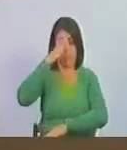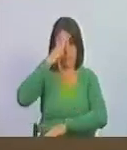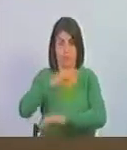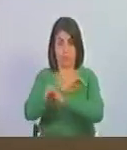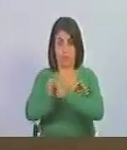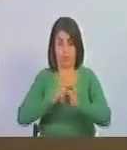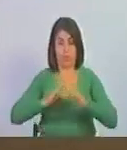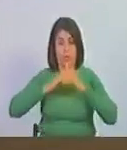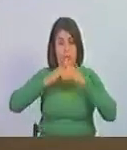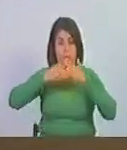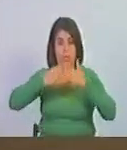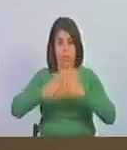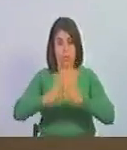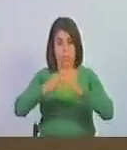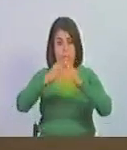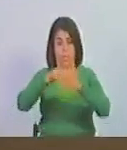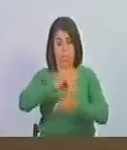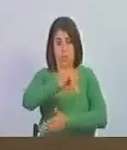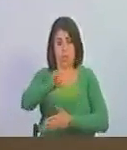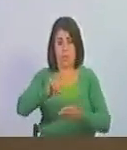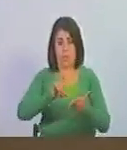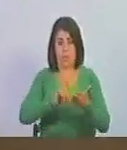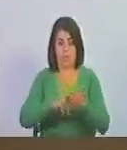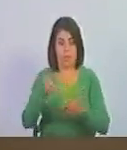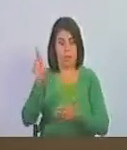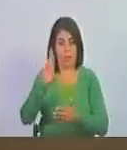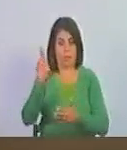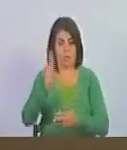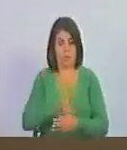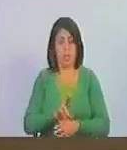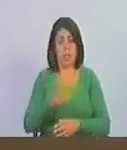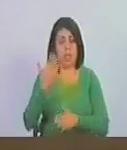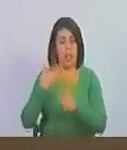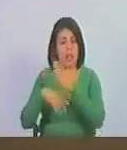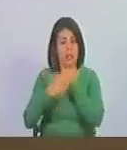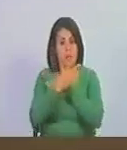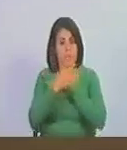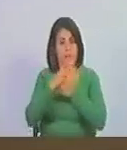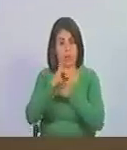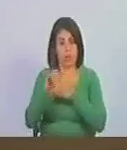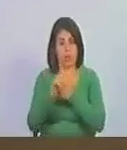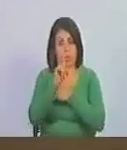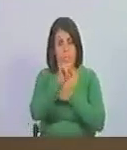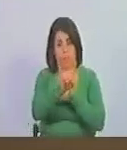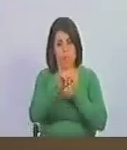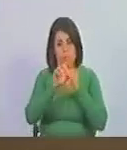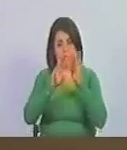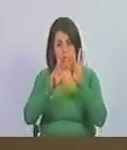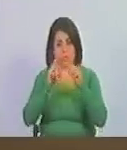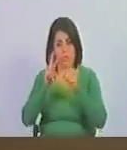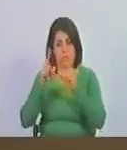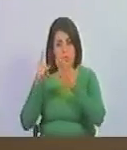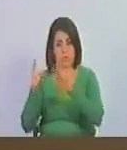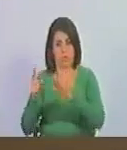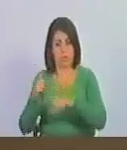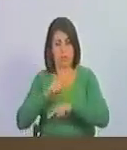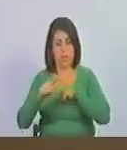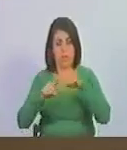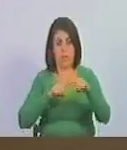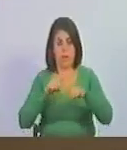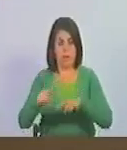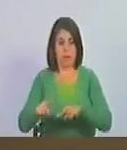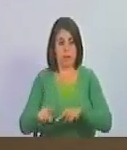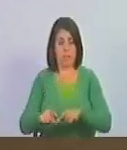los destinos definitivos de la república aquel 24 de julio de 1823 al mando